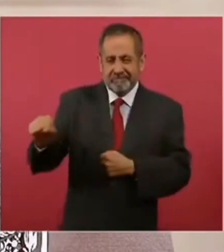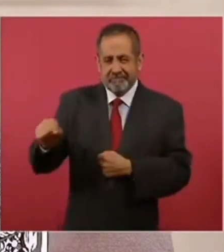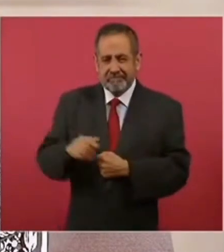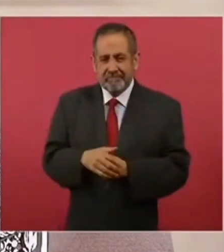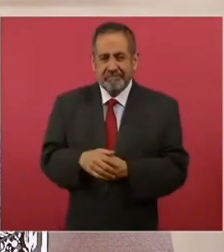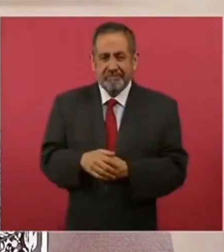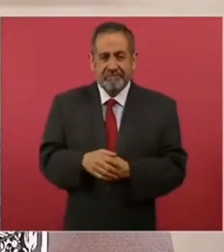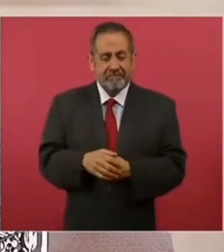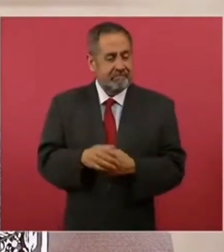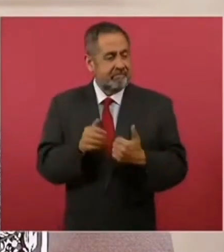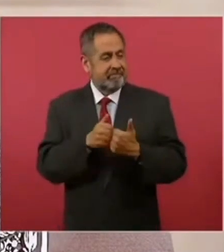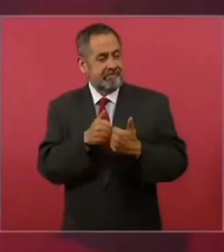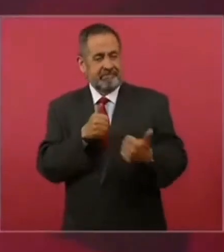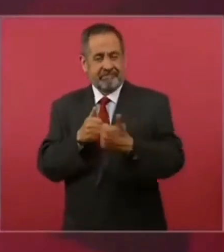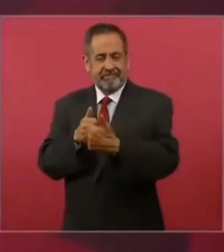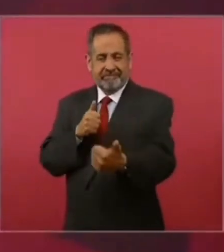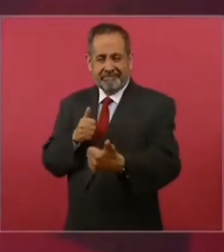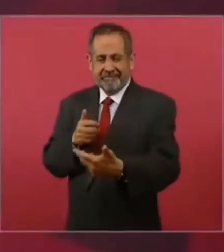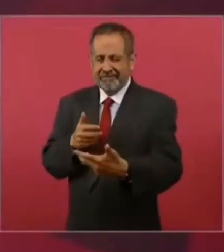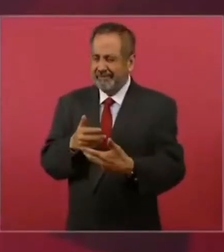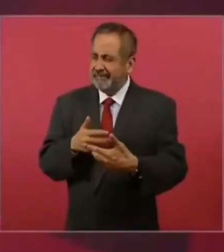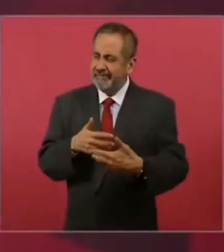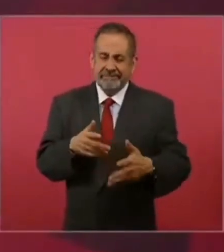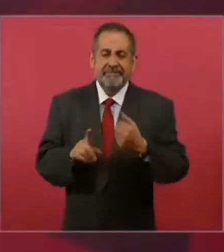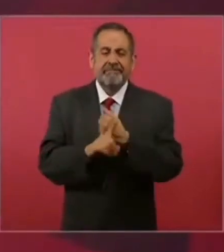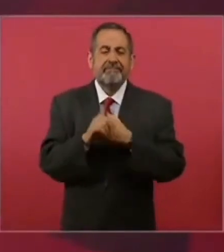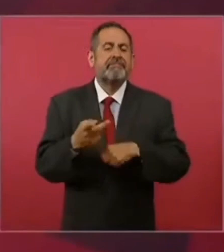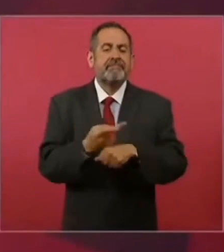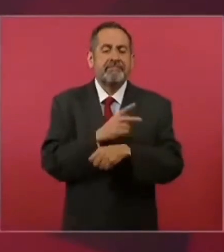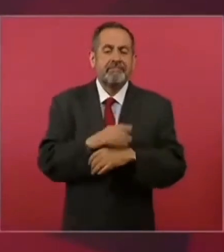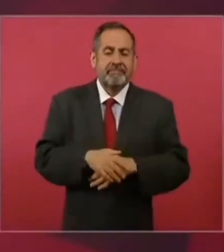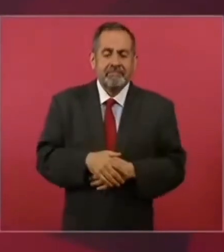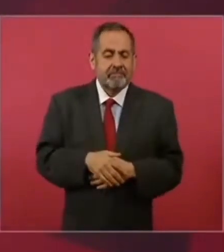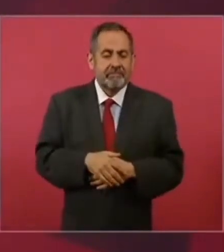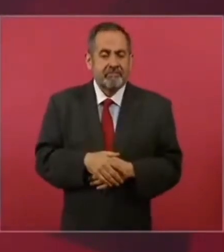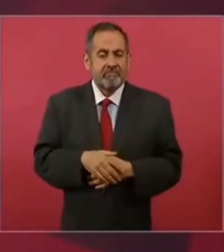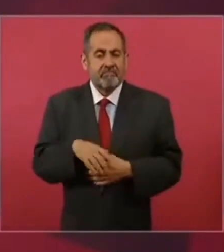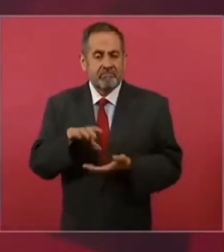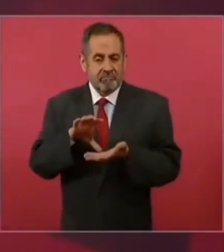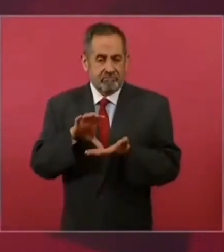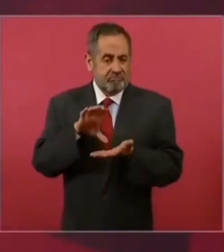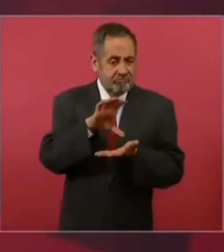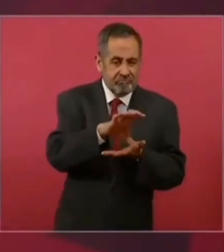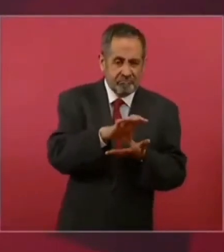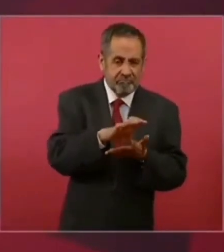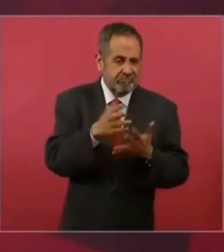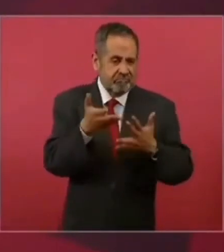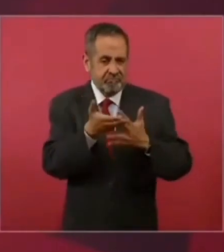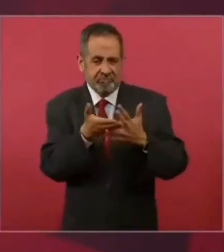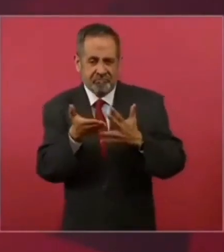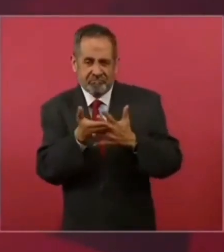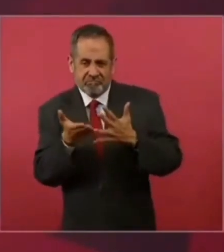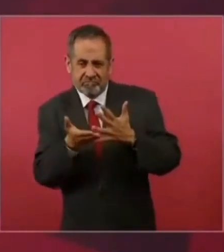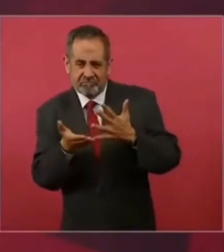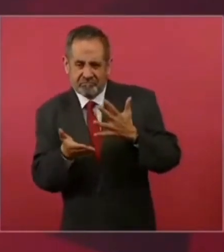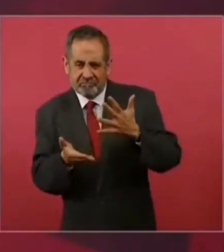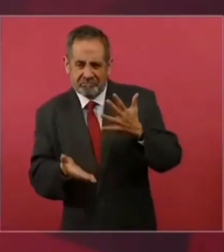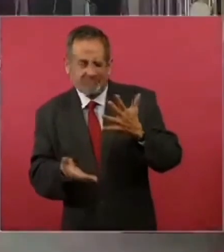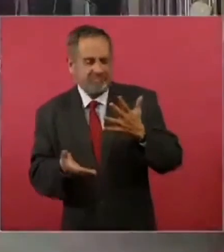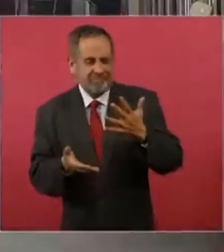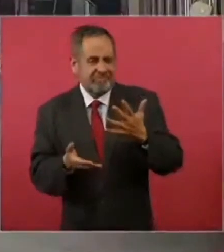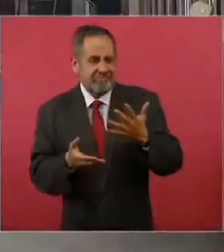descentralización es que fraccionó en 32 sistemas